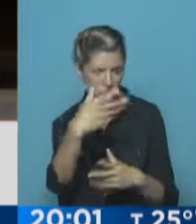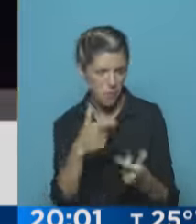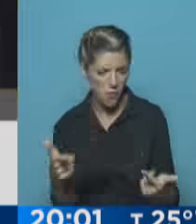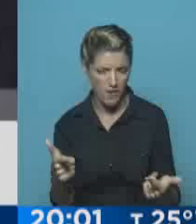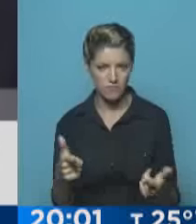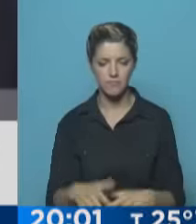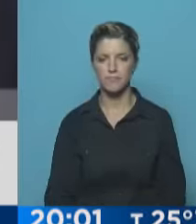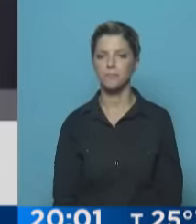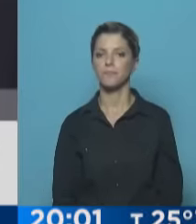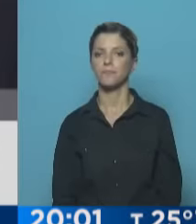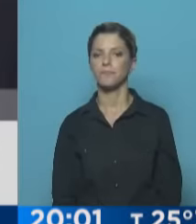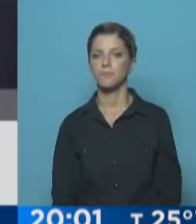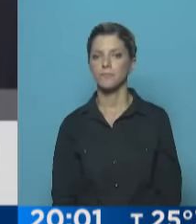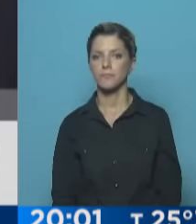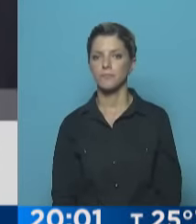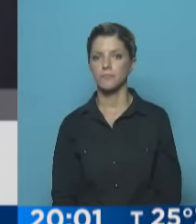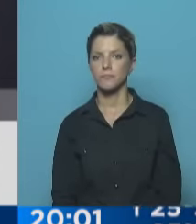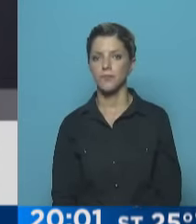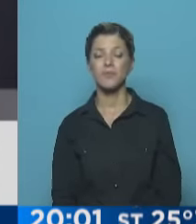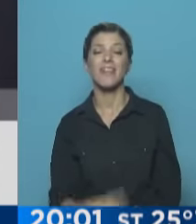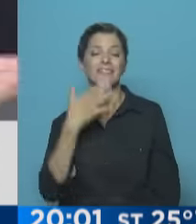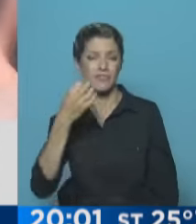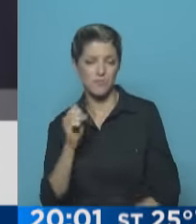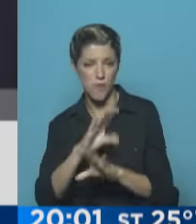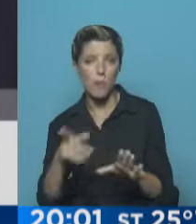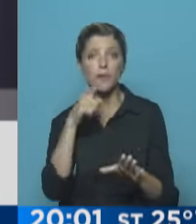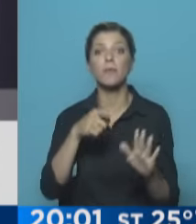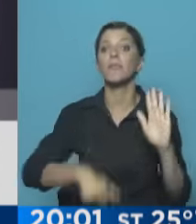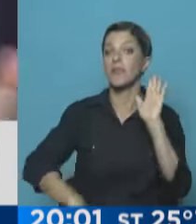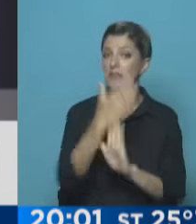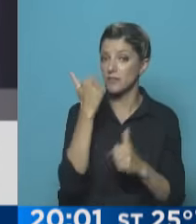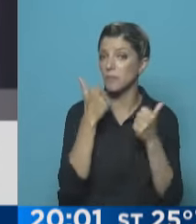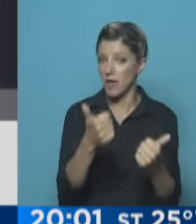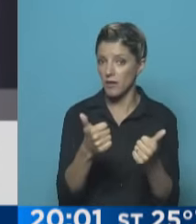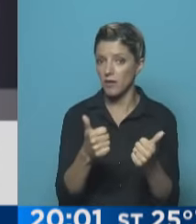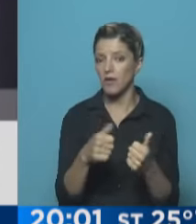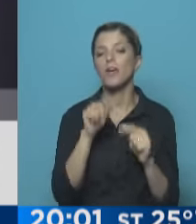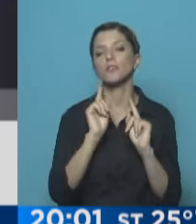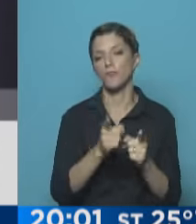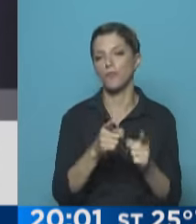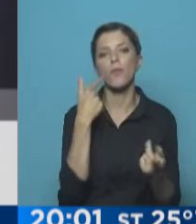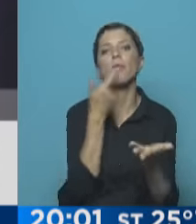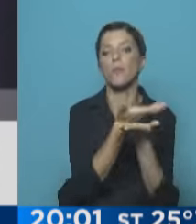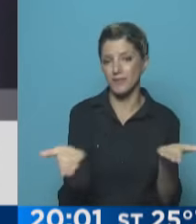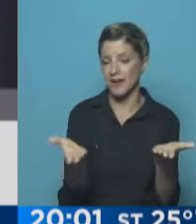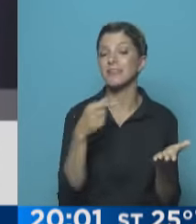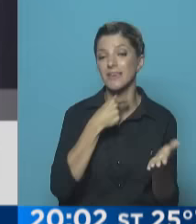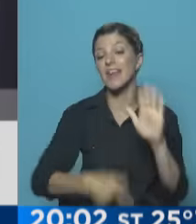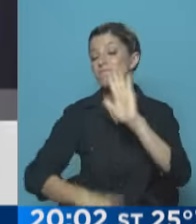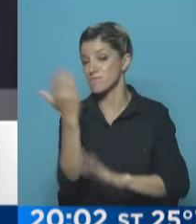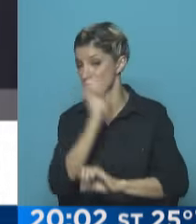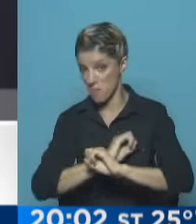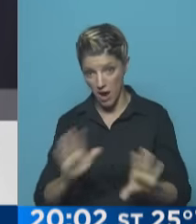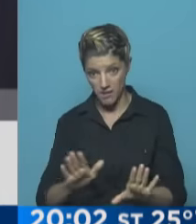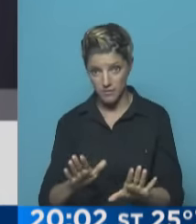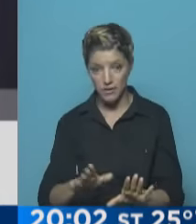Es una lección triste que ha hecho la presidenta, porque en vez de salir por la puerta grande, sigue marcando que quiere salir por la puerta chica y